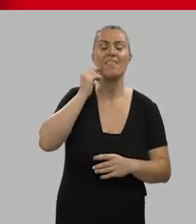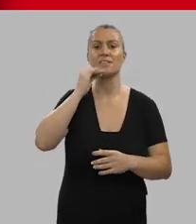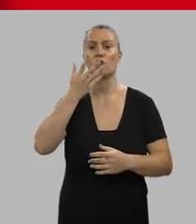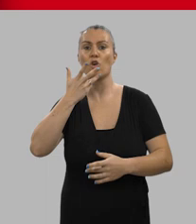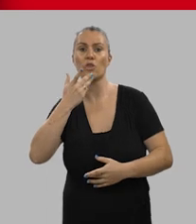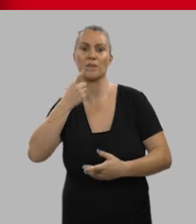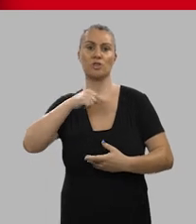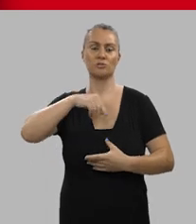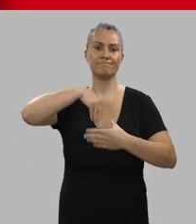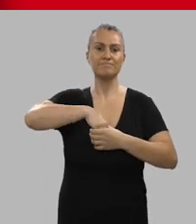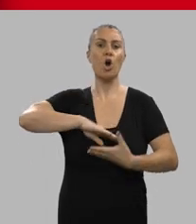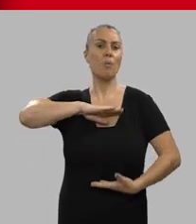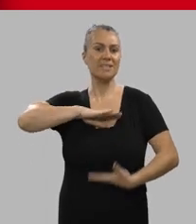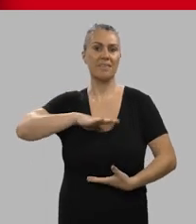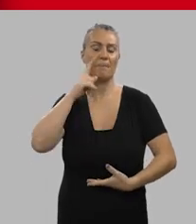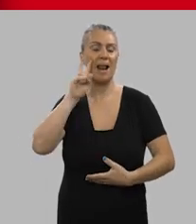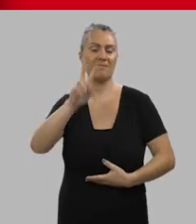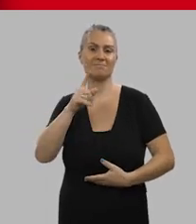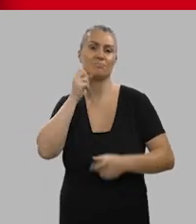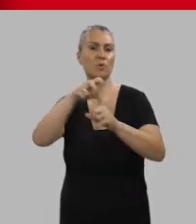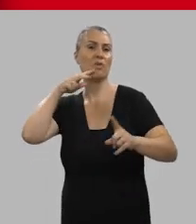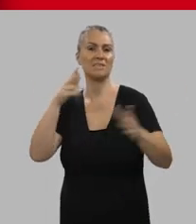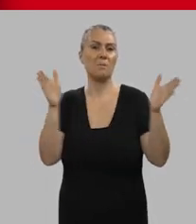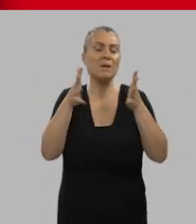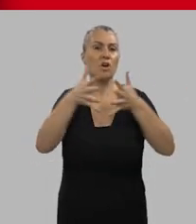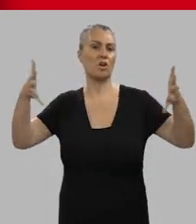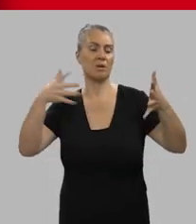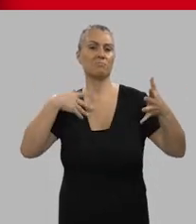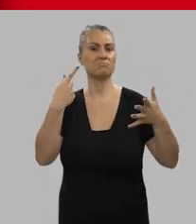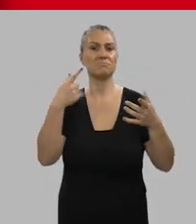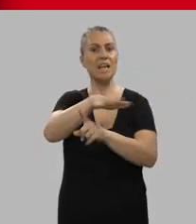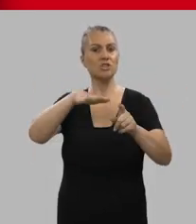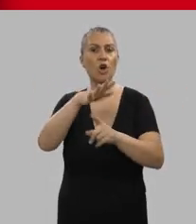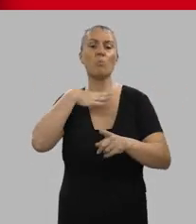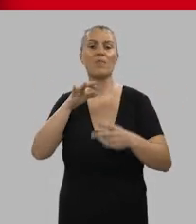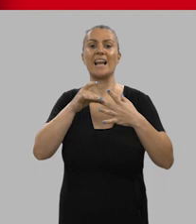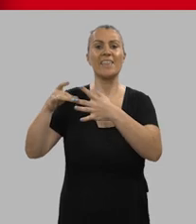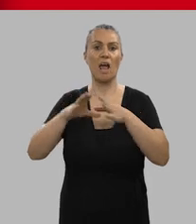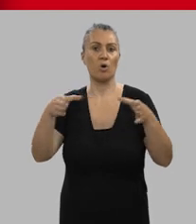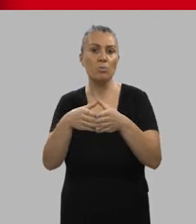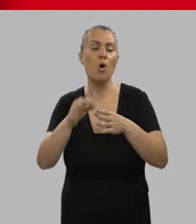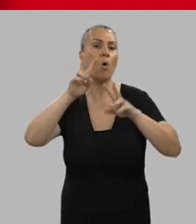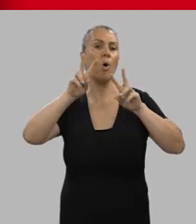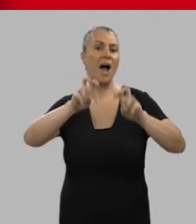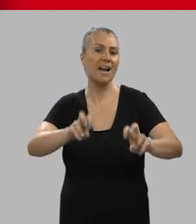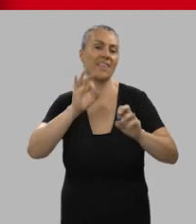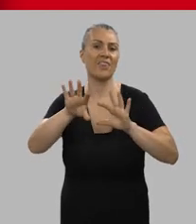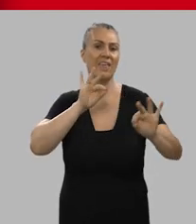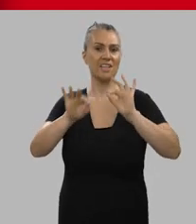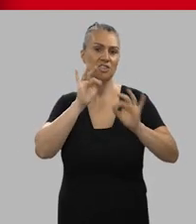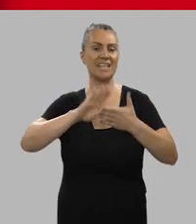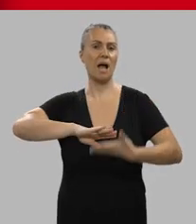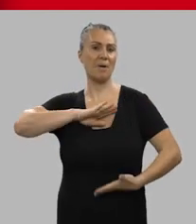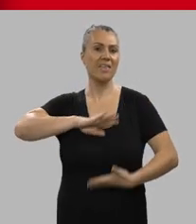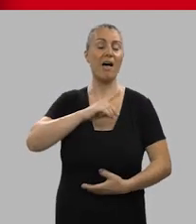necesarias para tener una visión macro y microeconómica del entorno, liderar personas y equipos, analizar y tomar decisiones